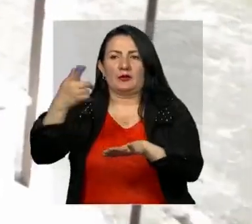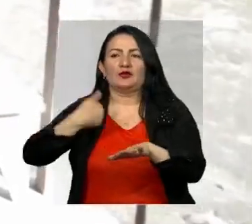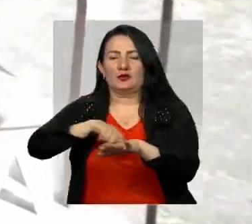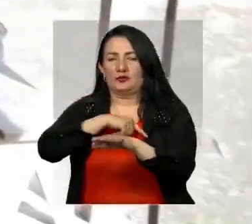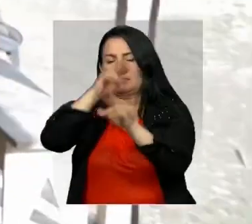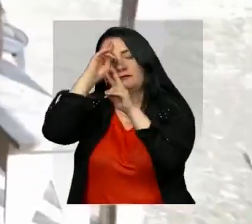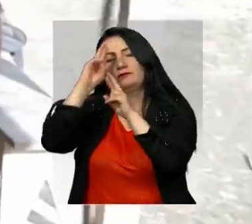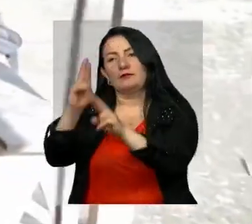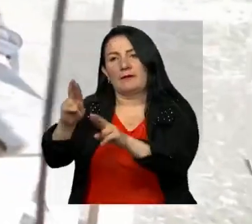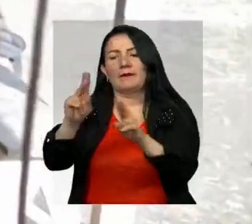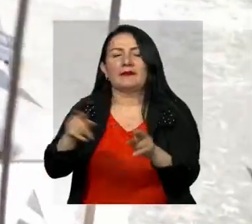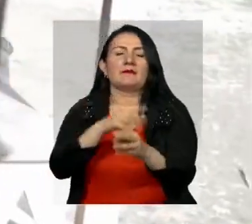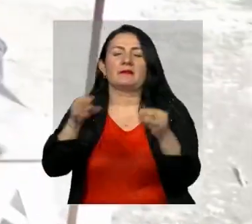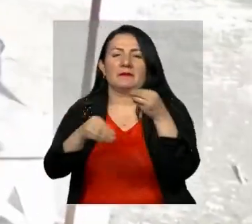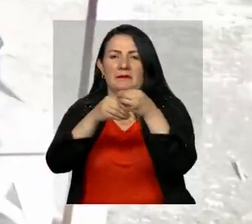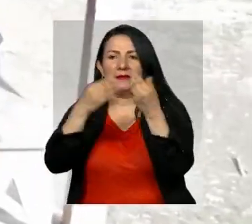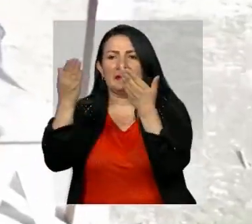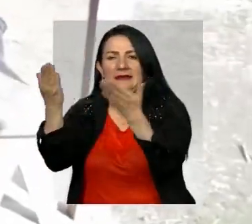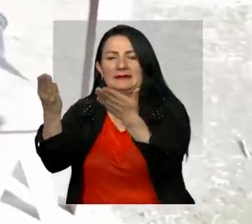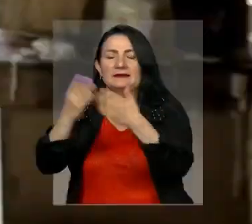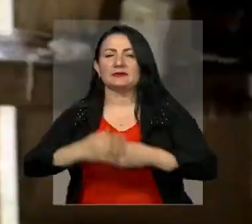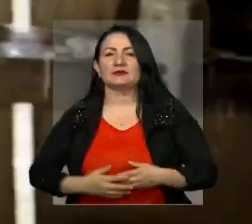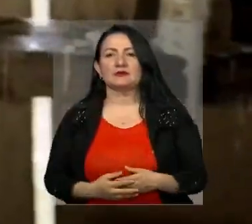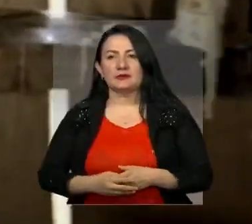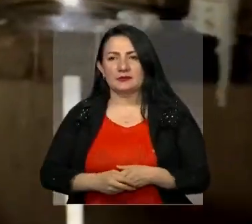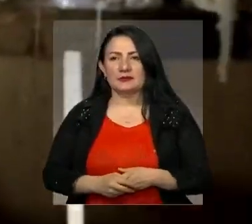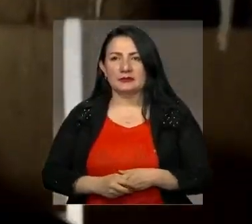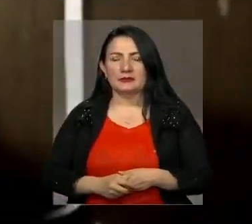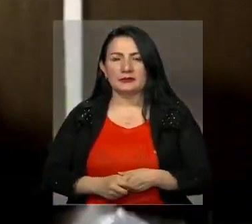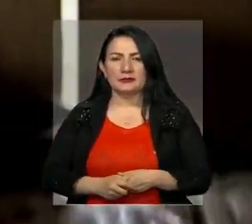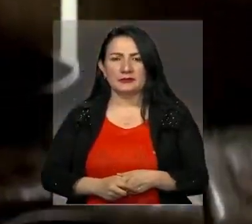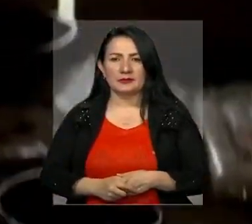también nos sumamos a esa extensión de condolencias.